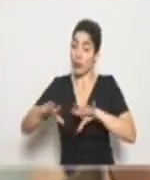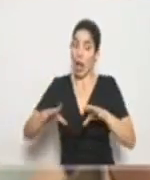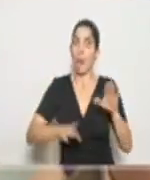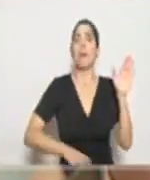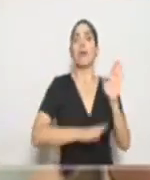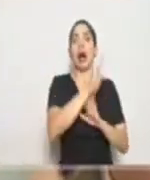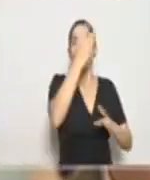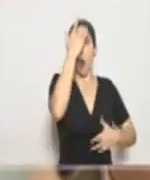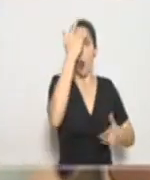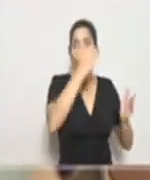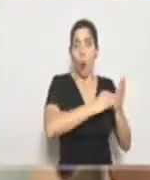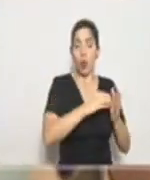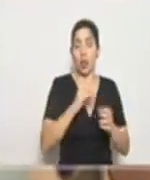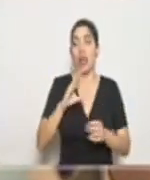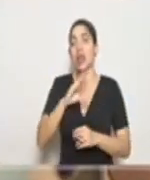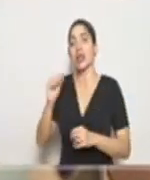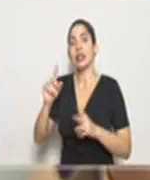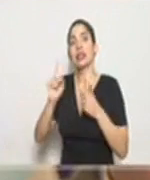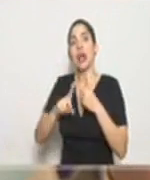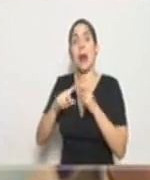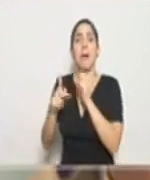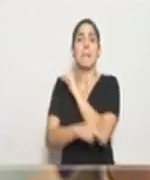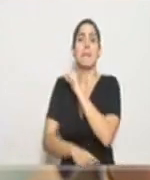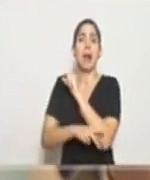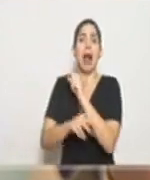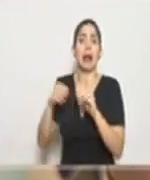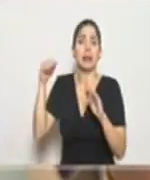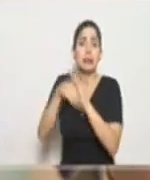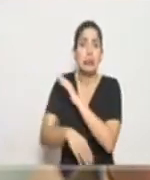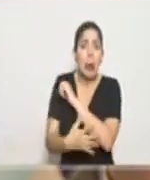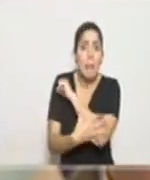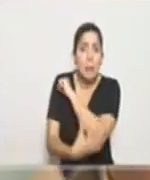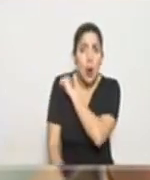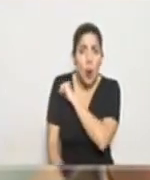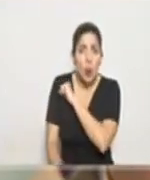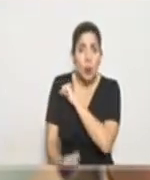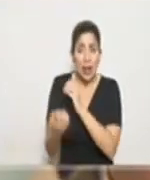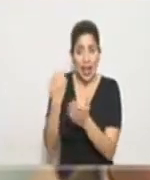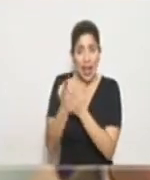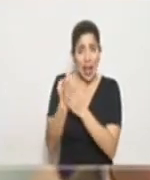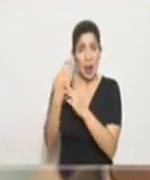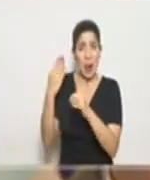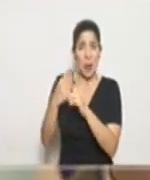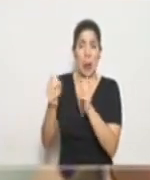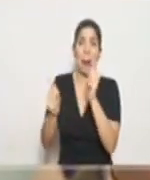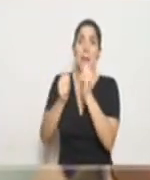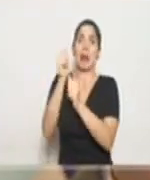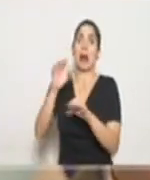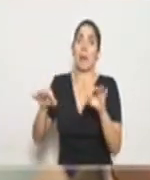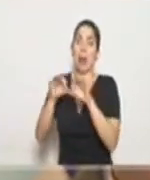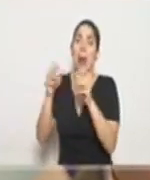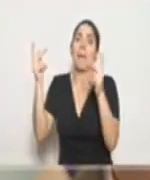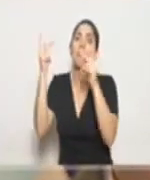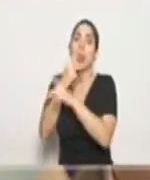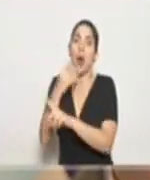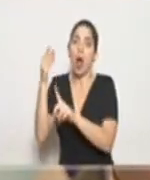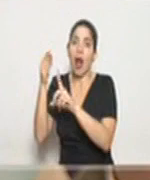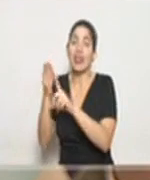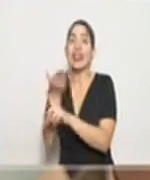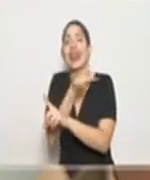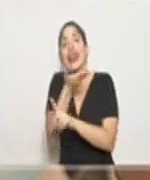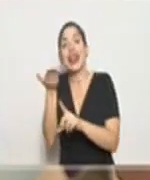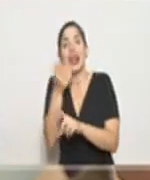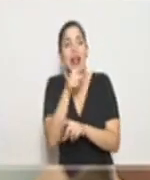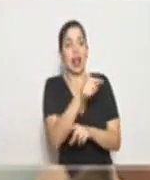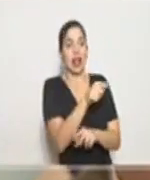y segundo que el país se va a empobrecer tanto que las repercusiones por esas medidas van a ser muchísimo más importantes y mayores que las mismas que podríamos